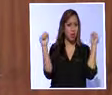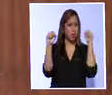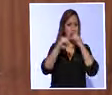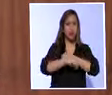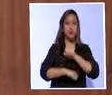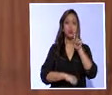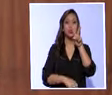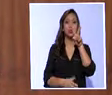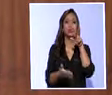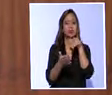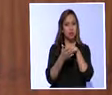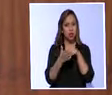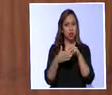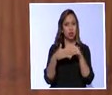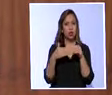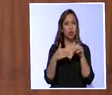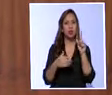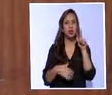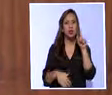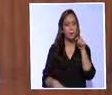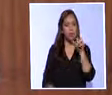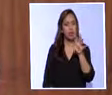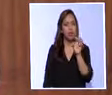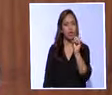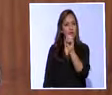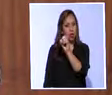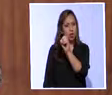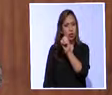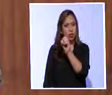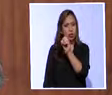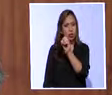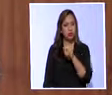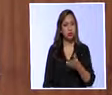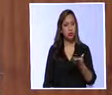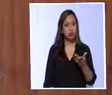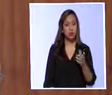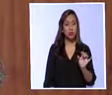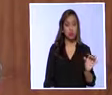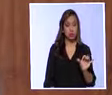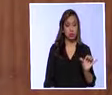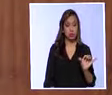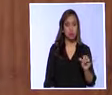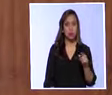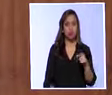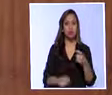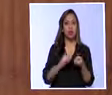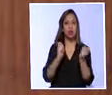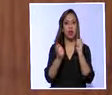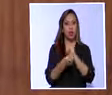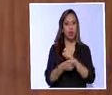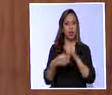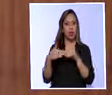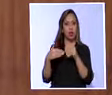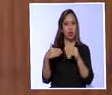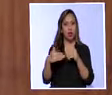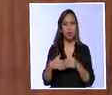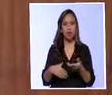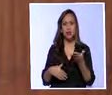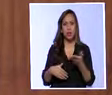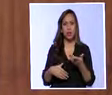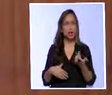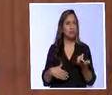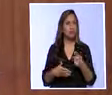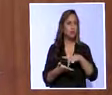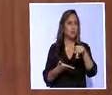unos 2 mil dólares, unos 1 mil 500 dólares, transformando el de los sucres que ganaba a dólares. Y aún así no